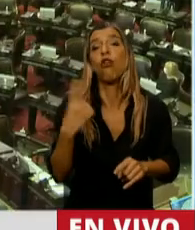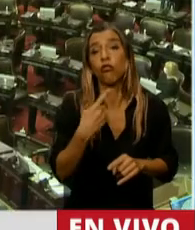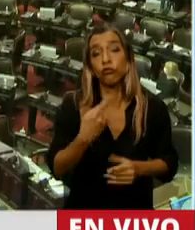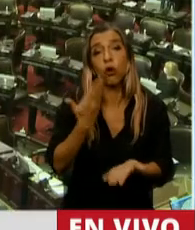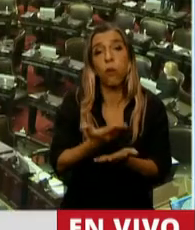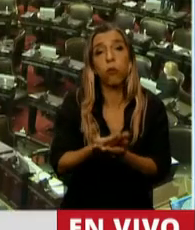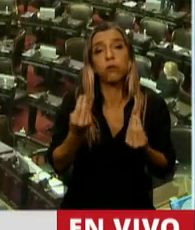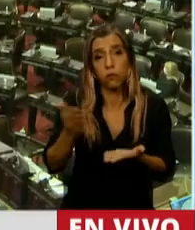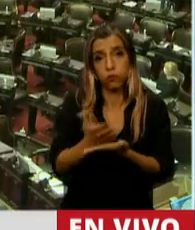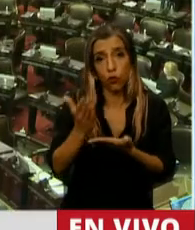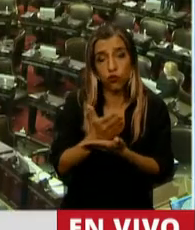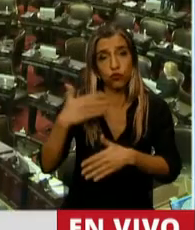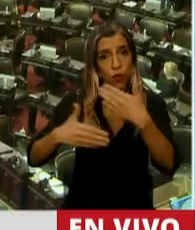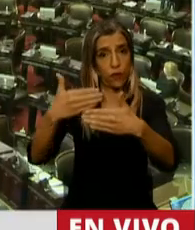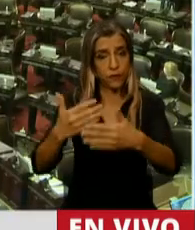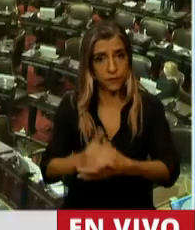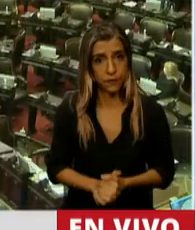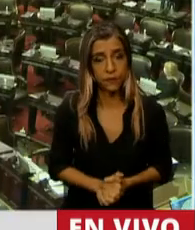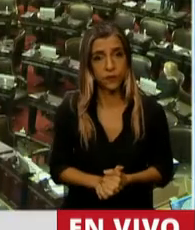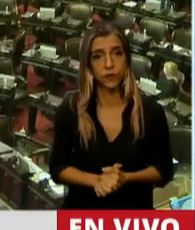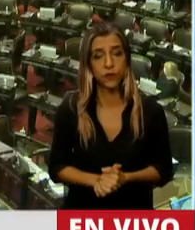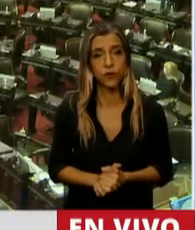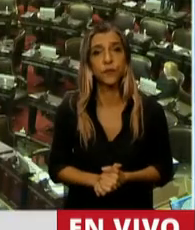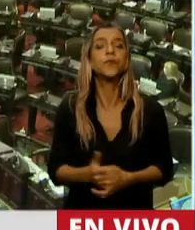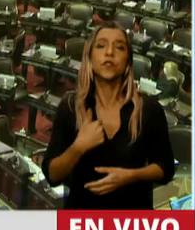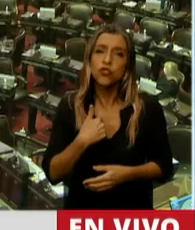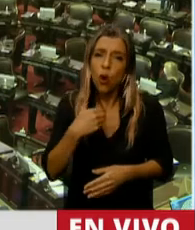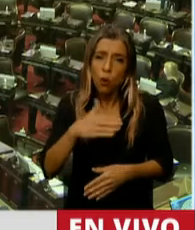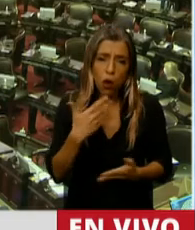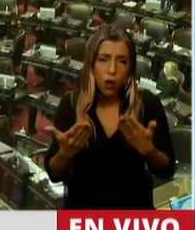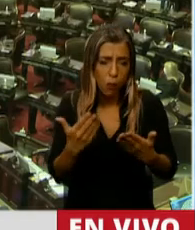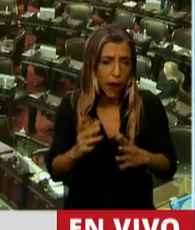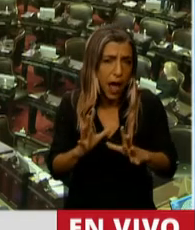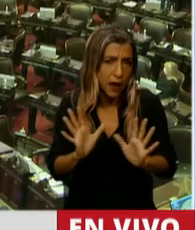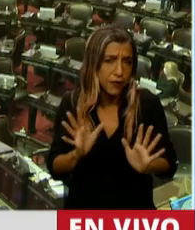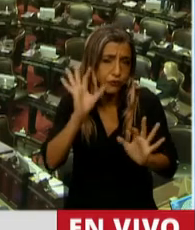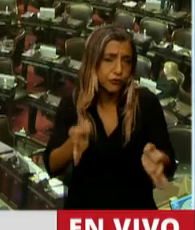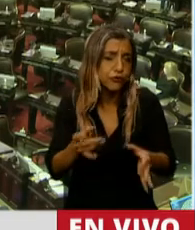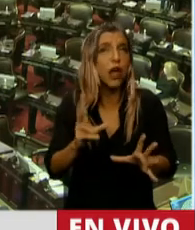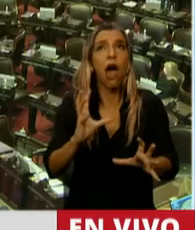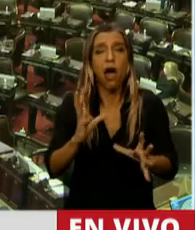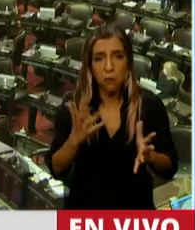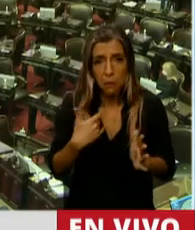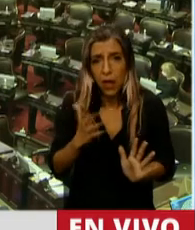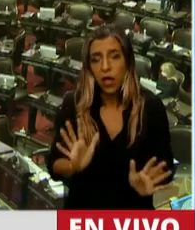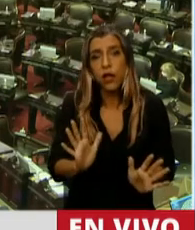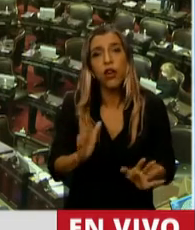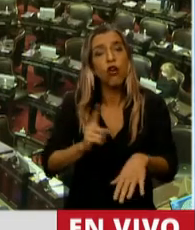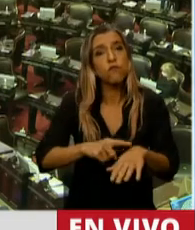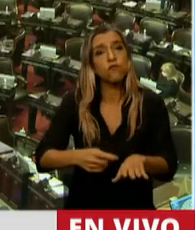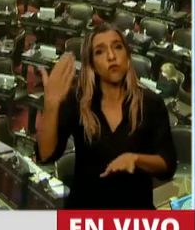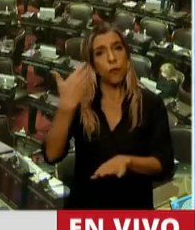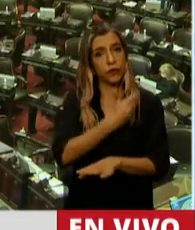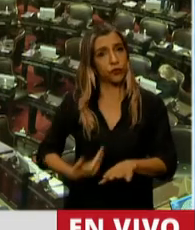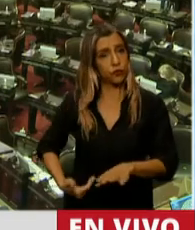Y en eso de producción y desarrollo, y digo, voy a hacer una comparación odiosa, pero digo, cuando han ponderado la gestión que nos dejó